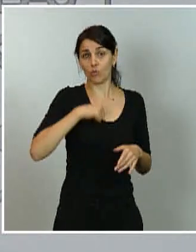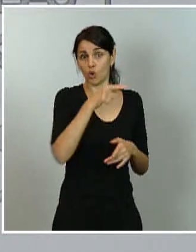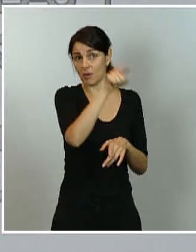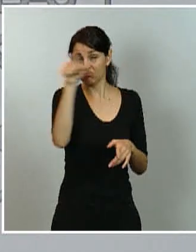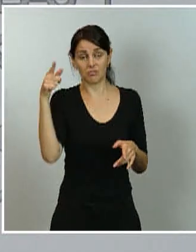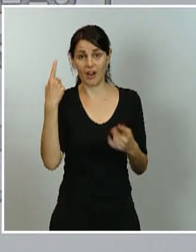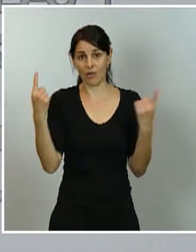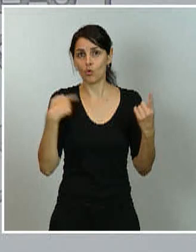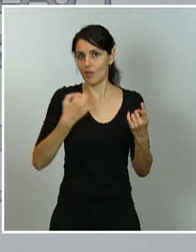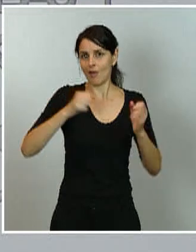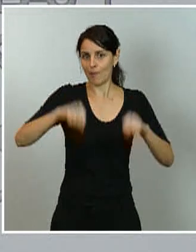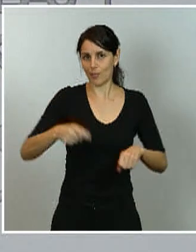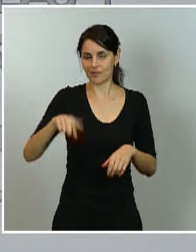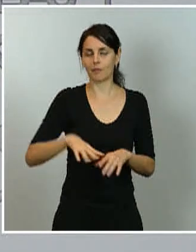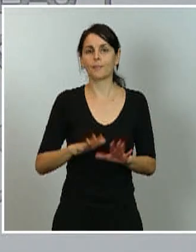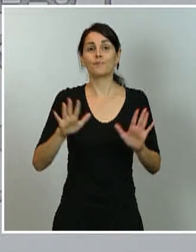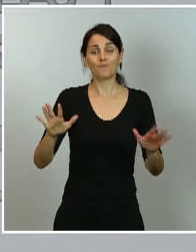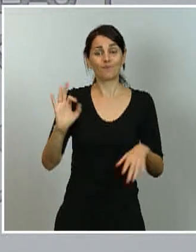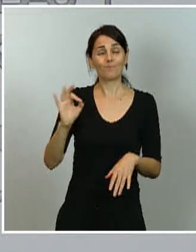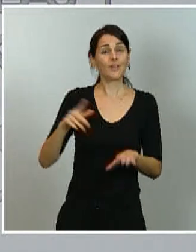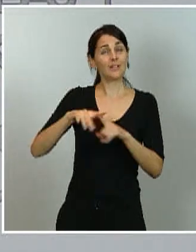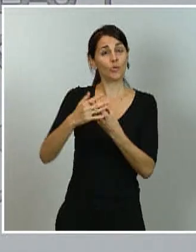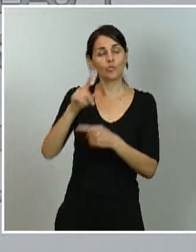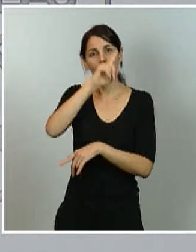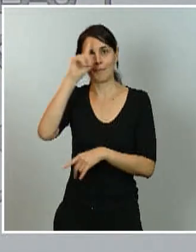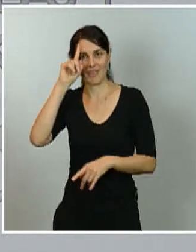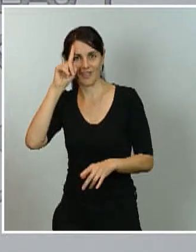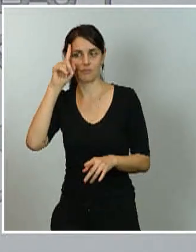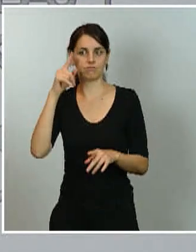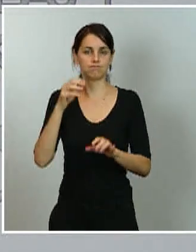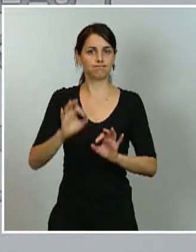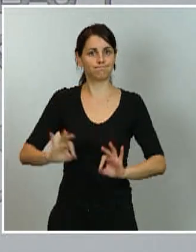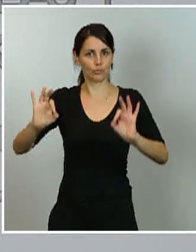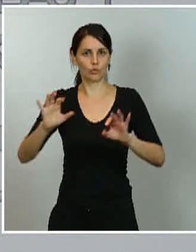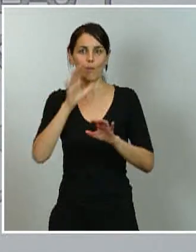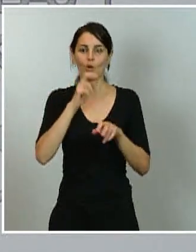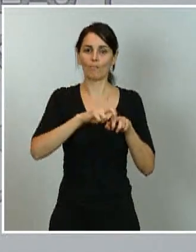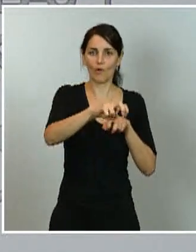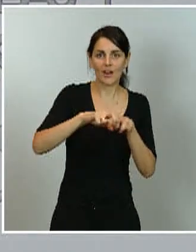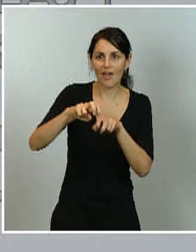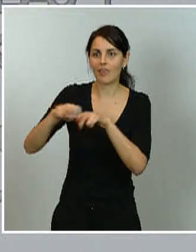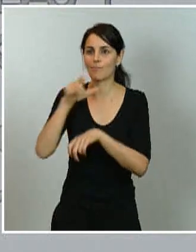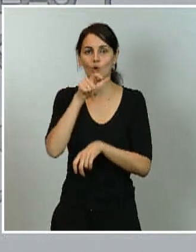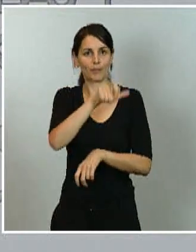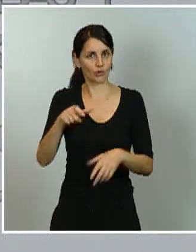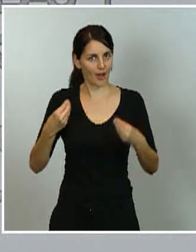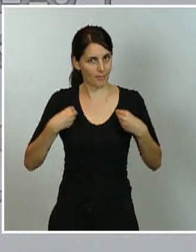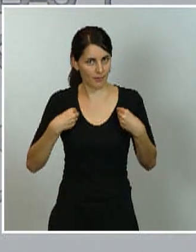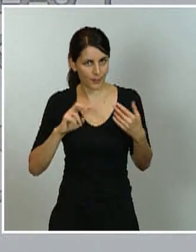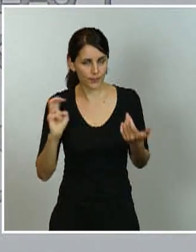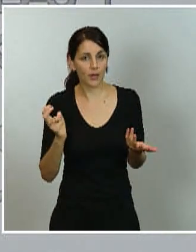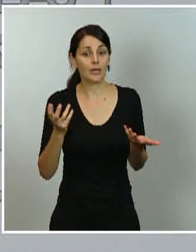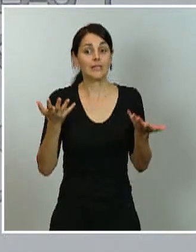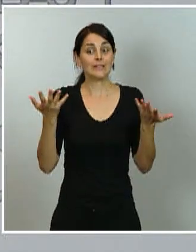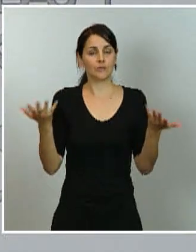a nivel de densidad de población, a nivel de movilidad, en muchos sentidos. Y también hemos quedado en que trabajaremos en un plan